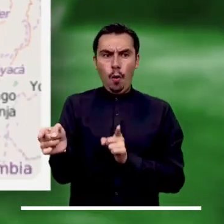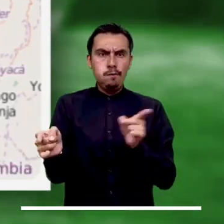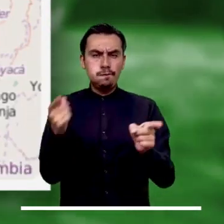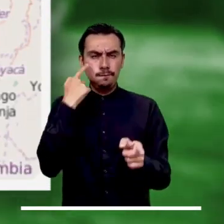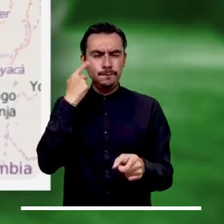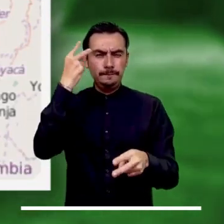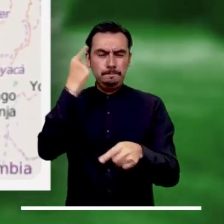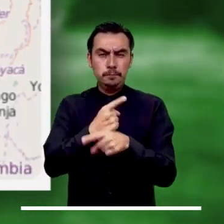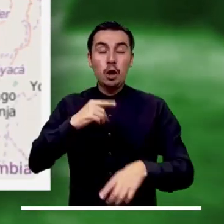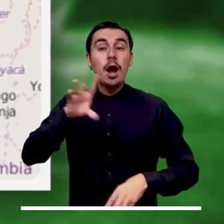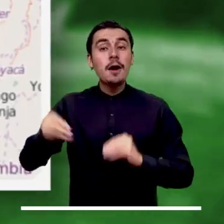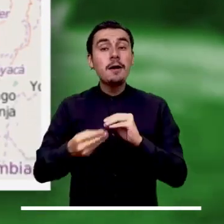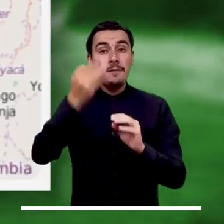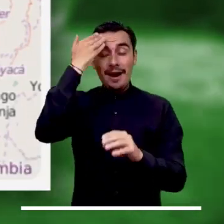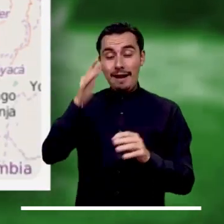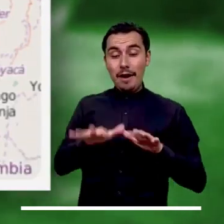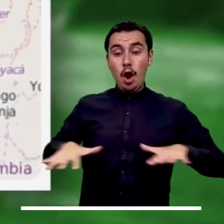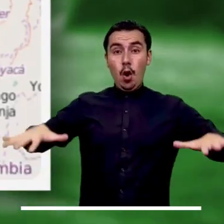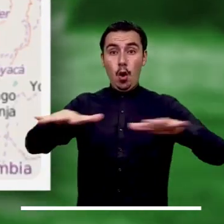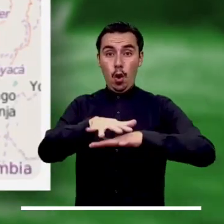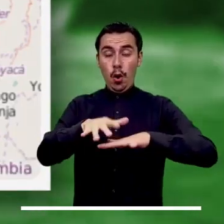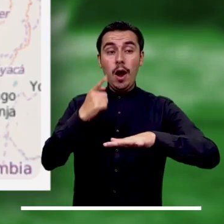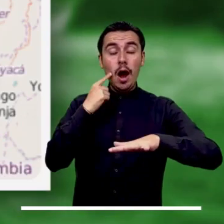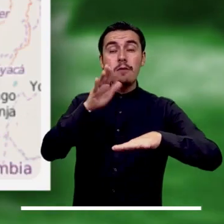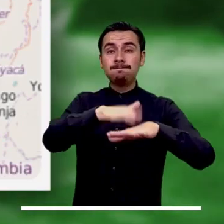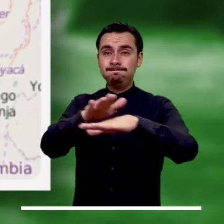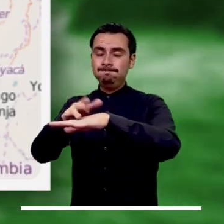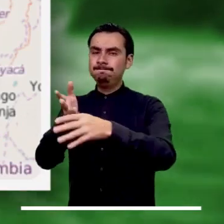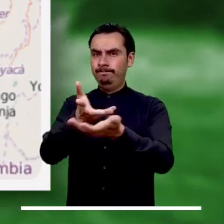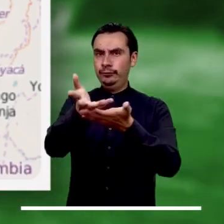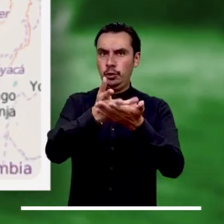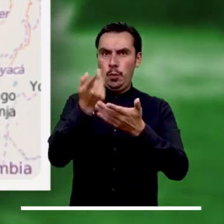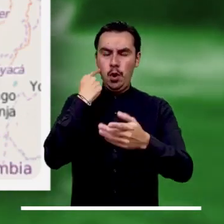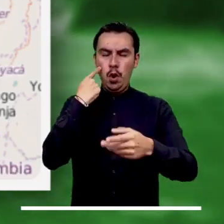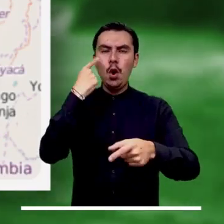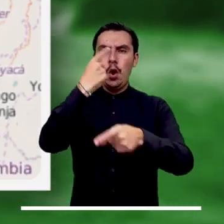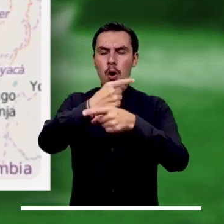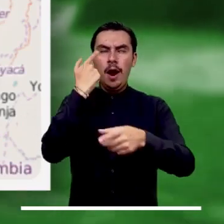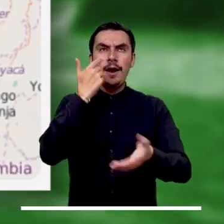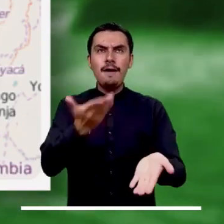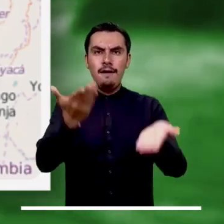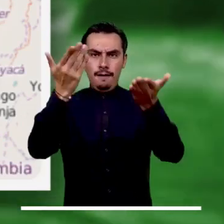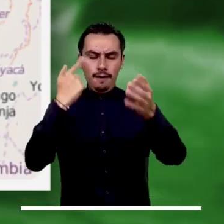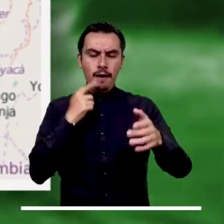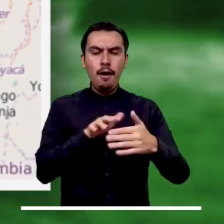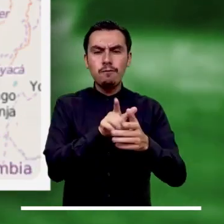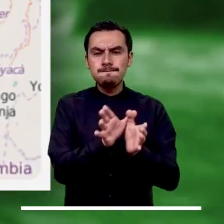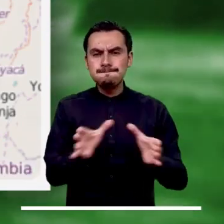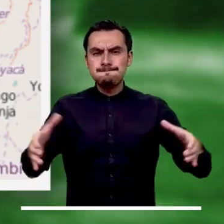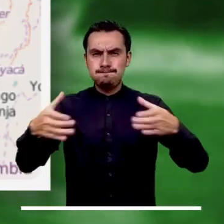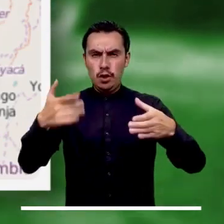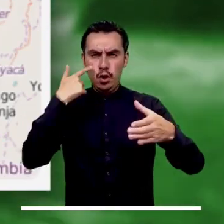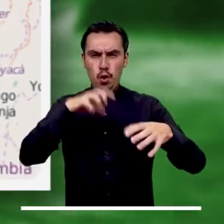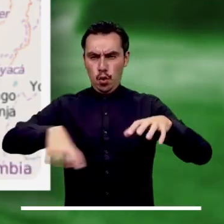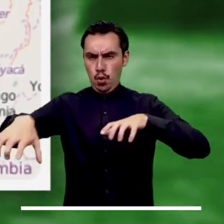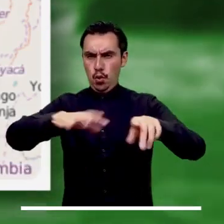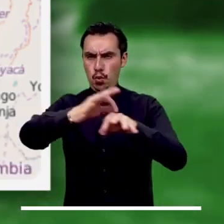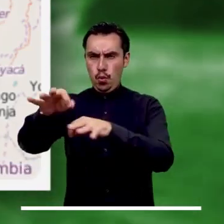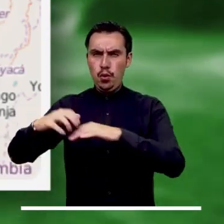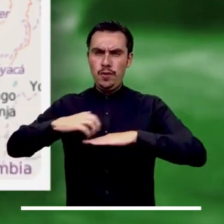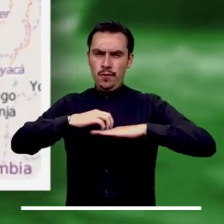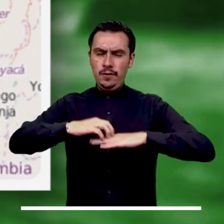roja por la persistencia del transvase del caudal hacia el Bajo San Jorge en San Jacinto del Cauca, Bolívar.